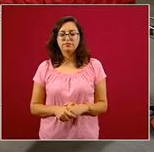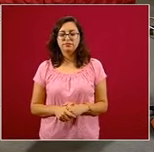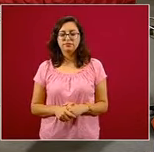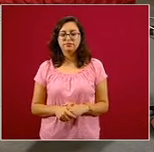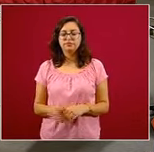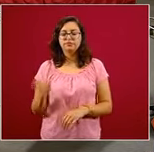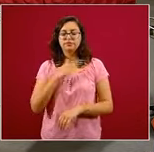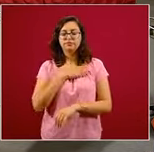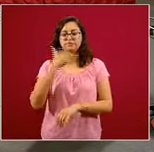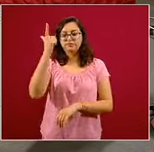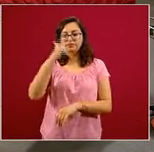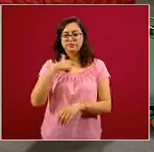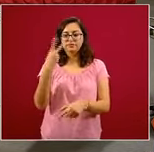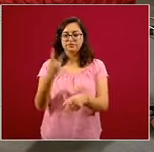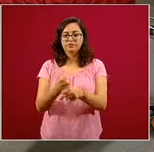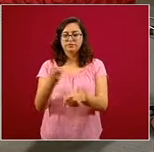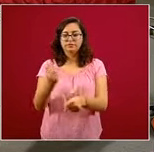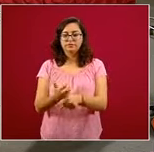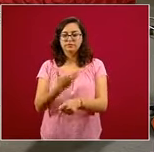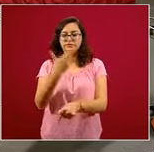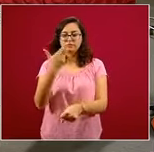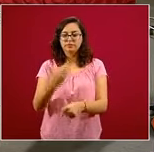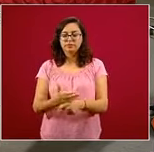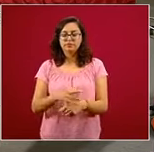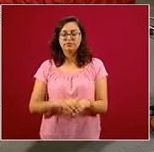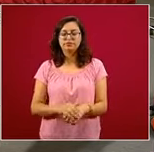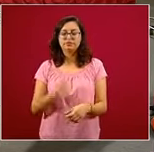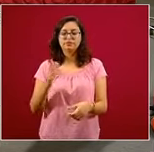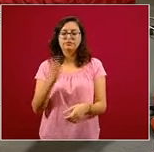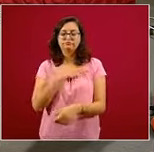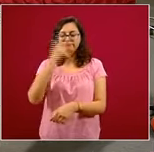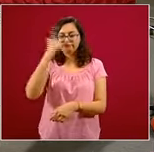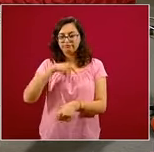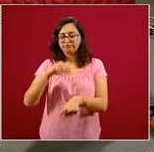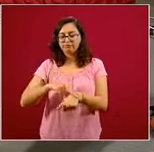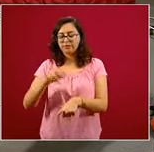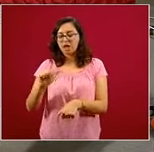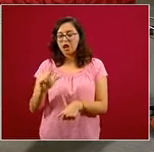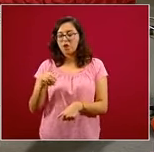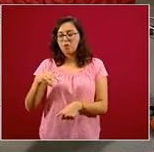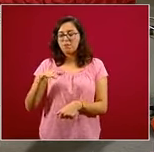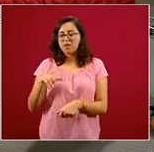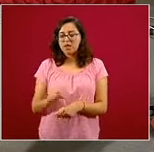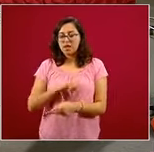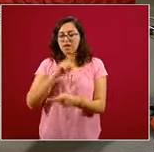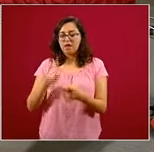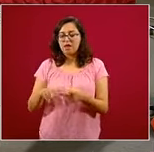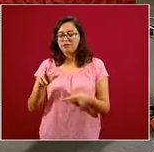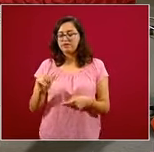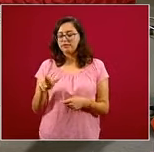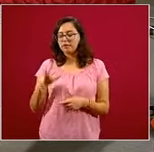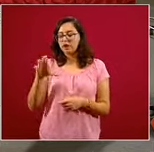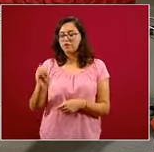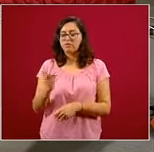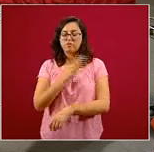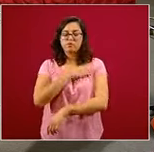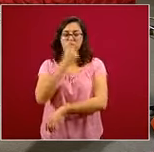Buenas noches, subsecretario. Buenas noches, doctor Alomía, doctor Rivero, bienvenido, buenas noches.